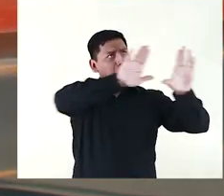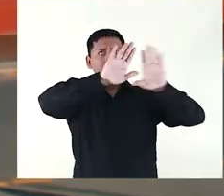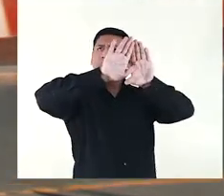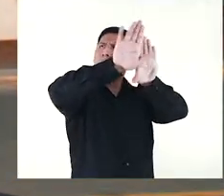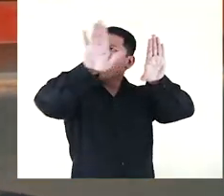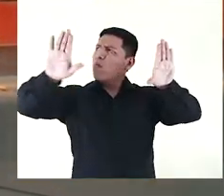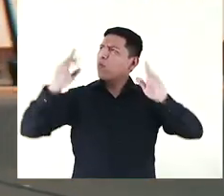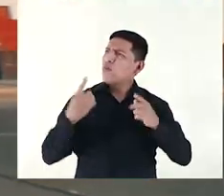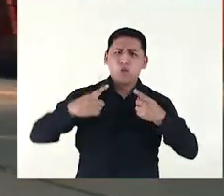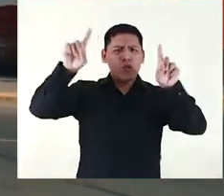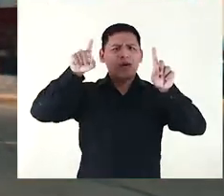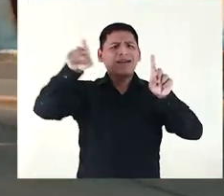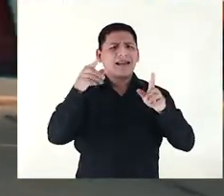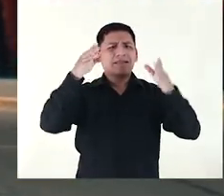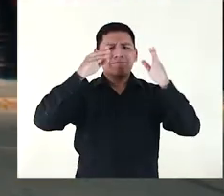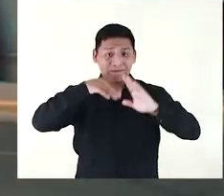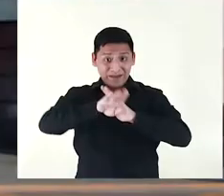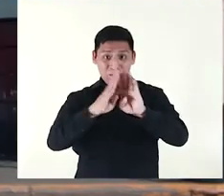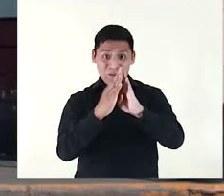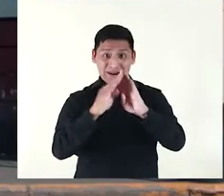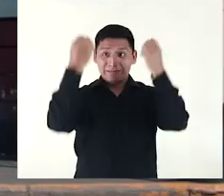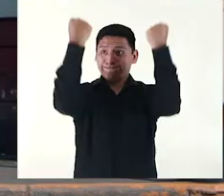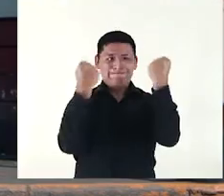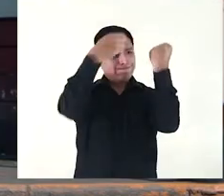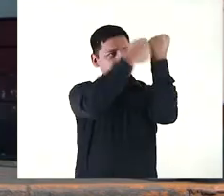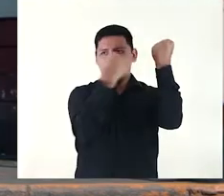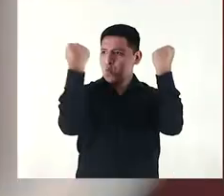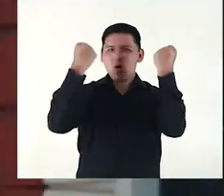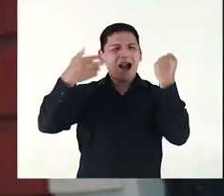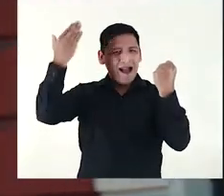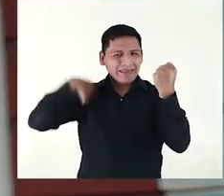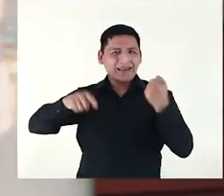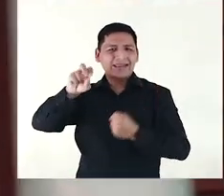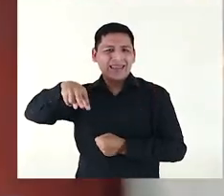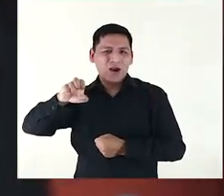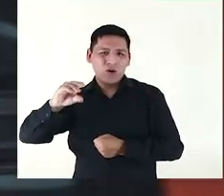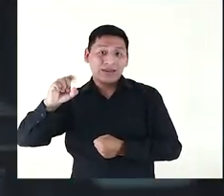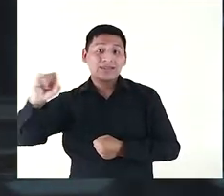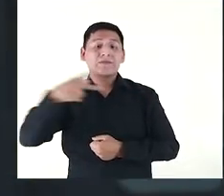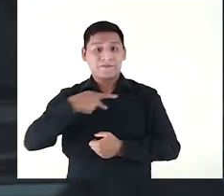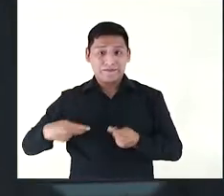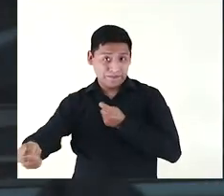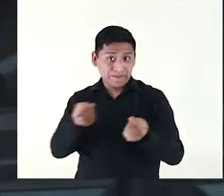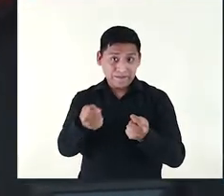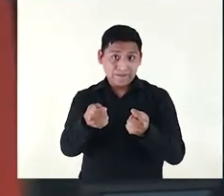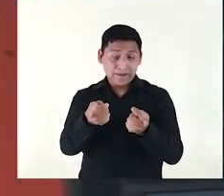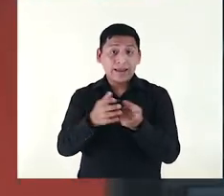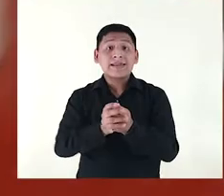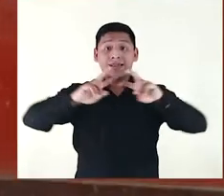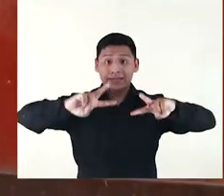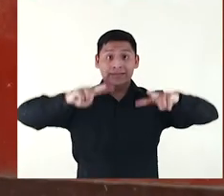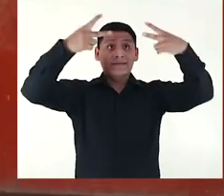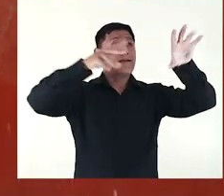es singular, su simetría es quebrada, por el ingreso hundido y con columnas que delatan el estilo del tardío neoclasismo virreinal.